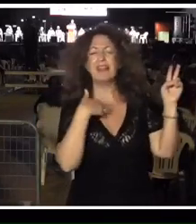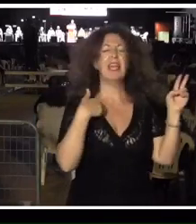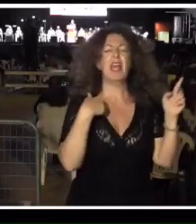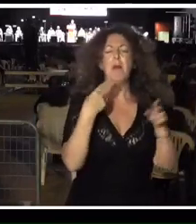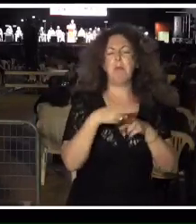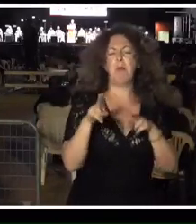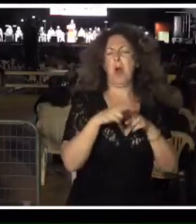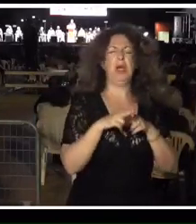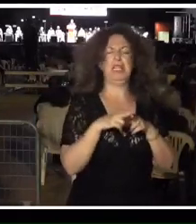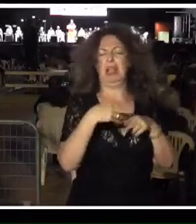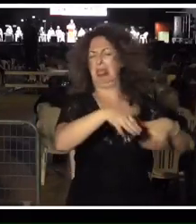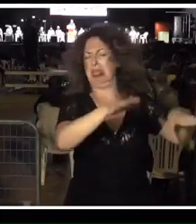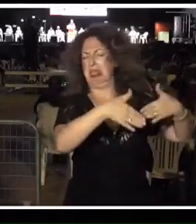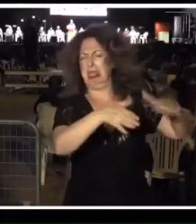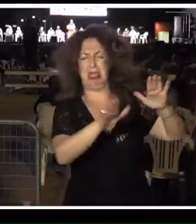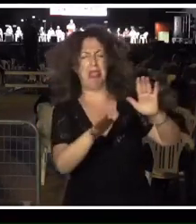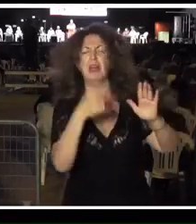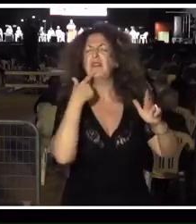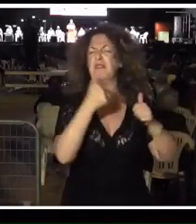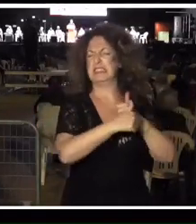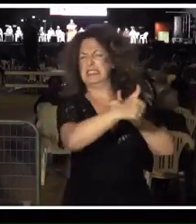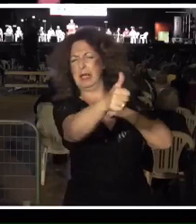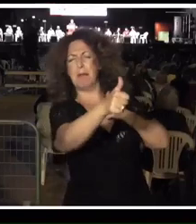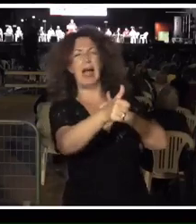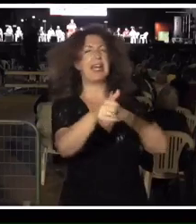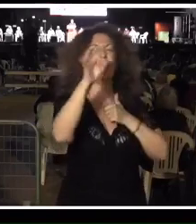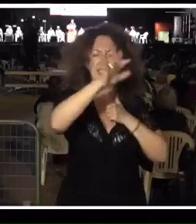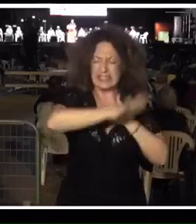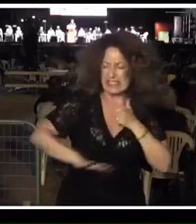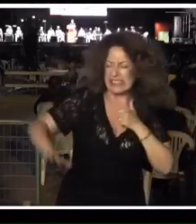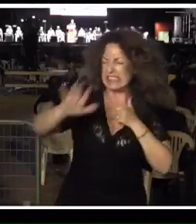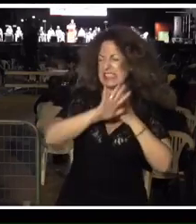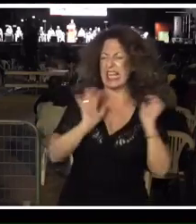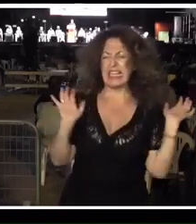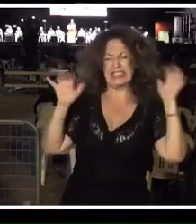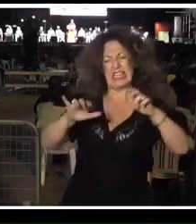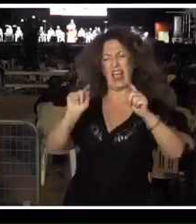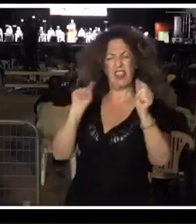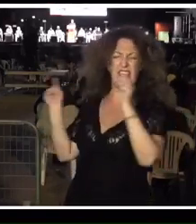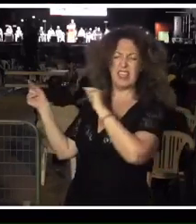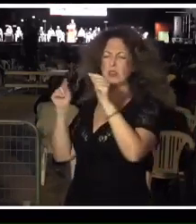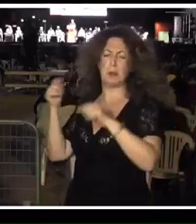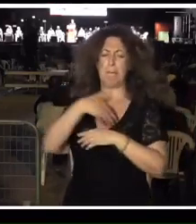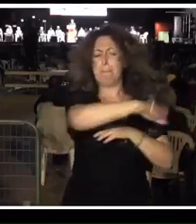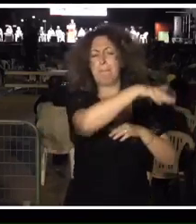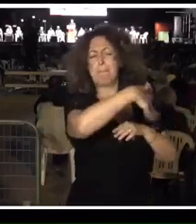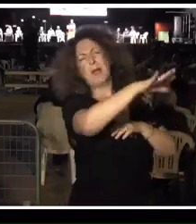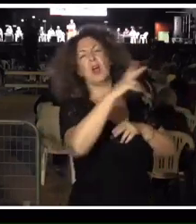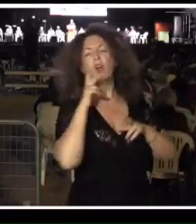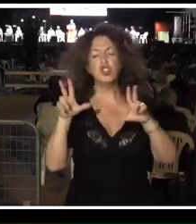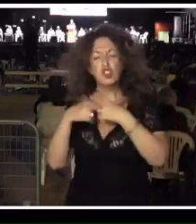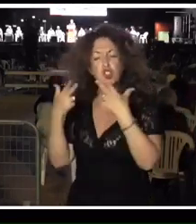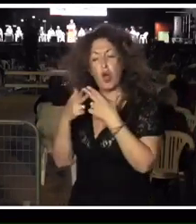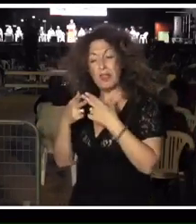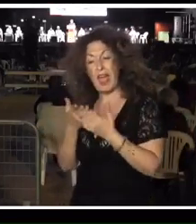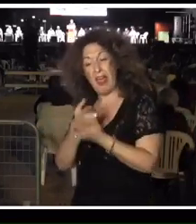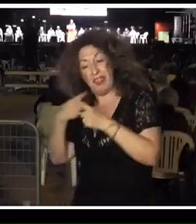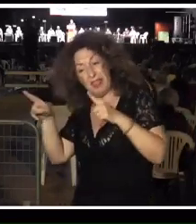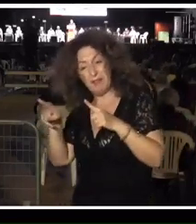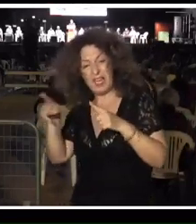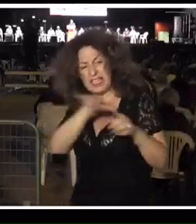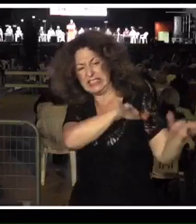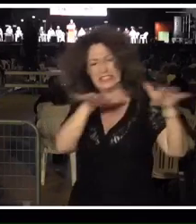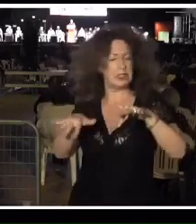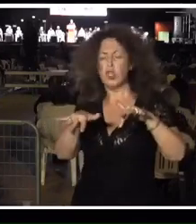política, lejos del foro público, lejos del ágora, lejos de los espacios de discusión sobre modelos de sociedad alternativa, lejos de las